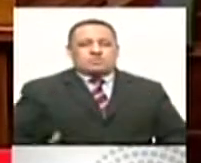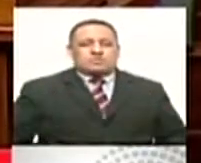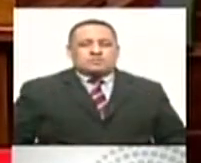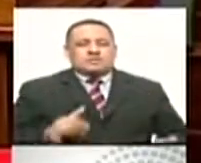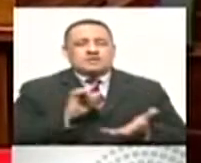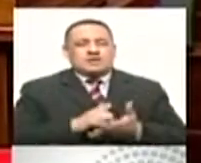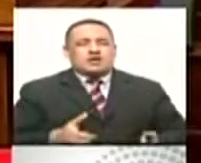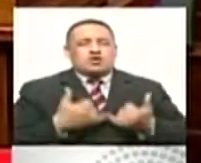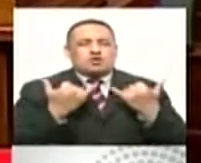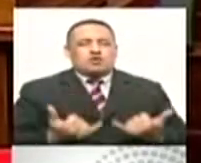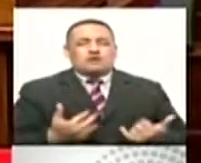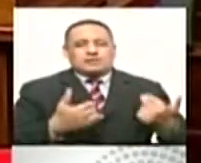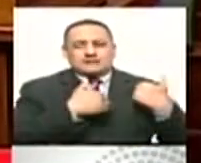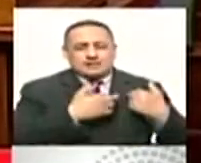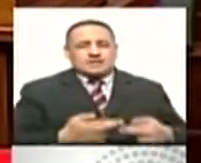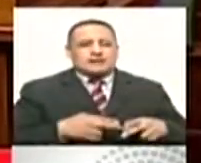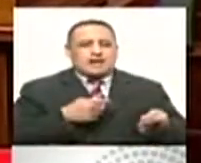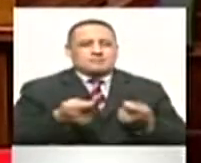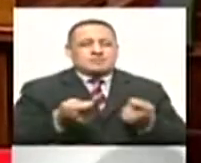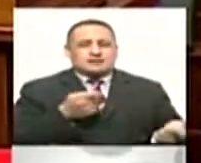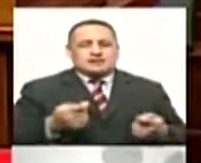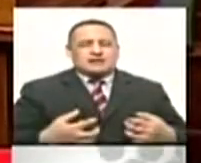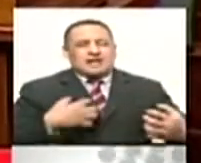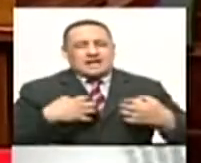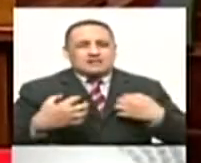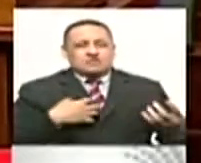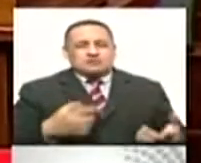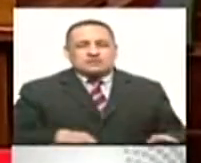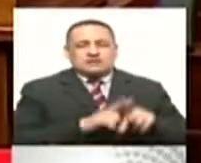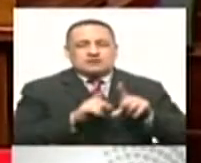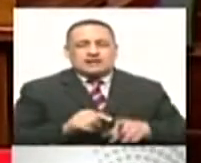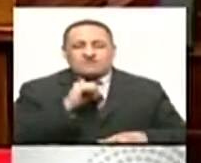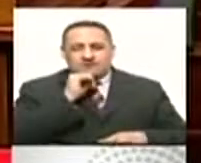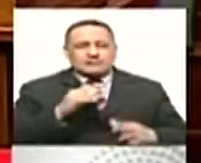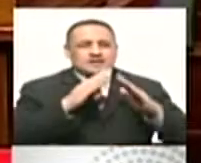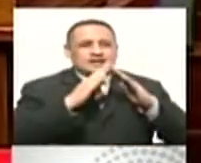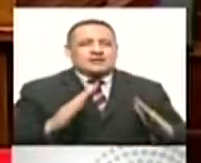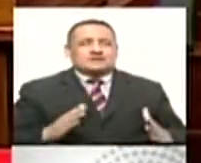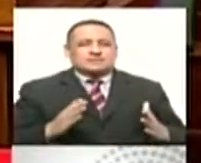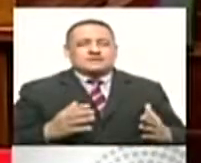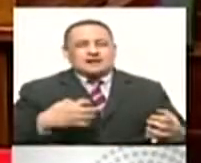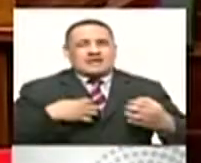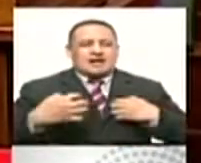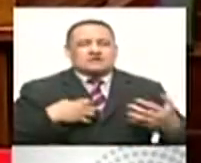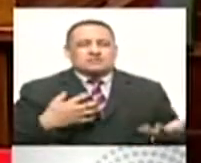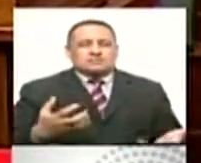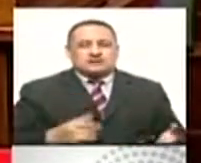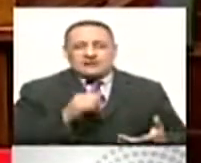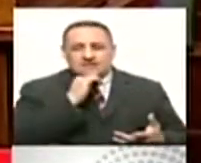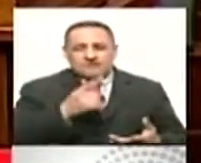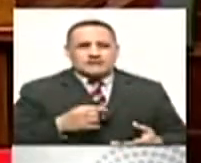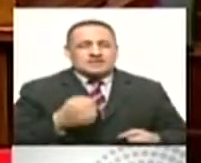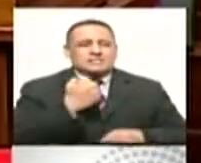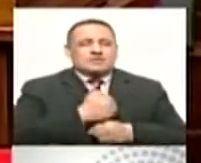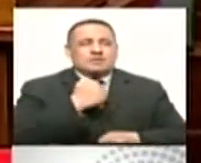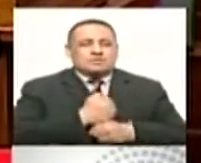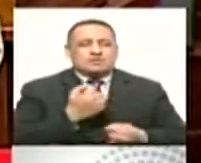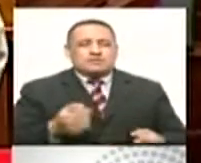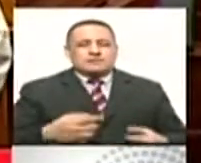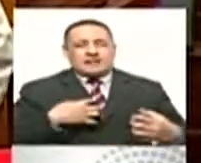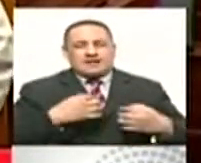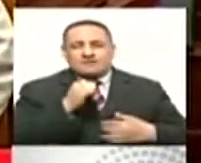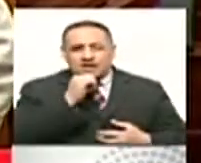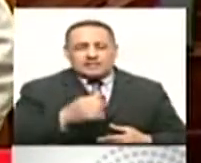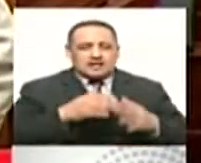ciudadanos de acudir a la vacunación lo más rápido posible y todos poner el hombro cuando llegue nuestro turno.